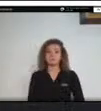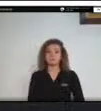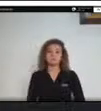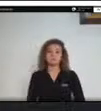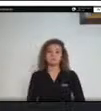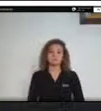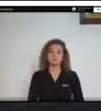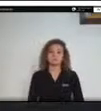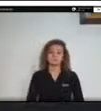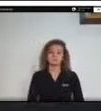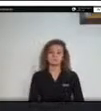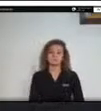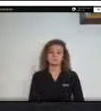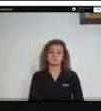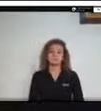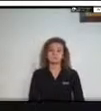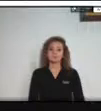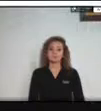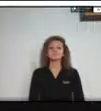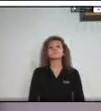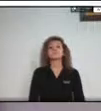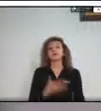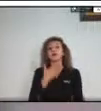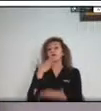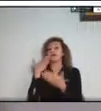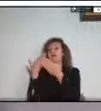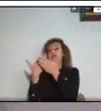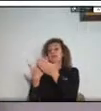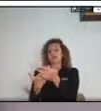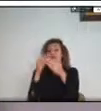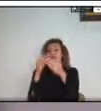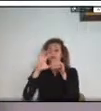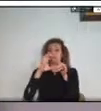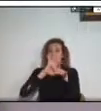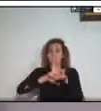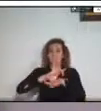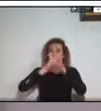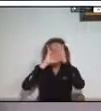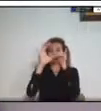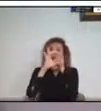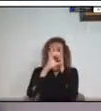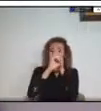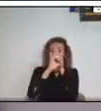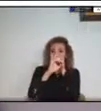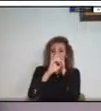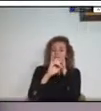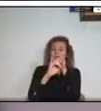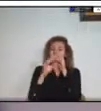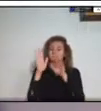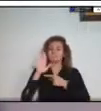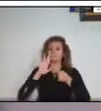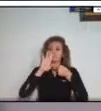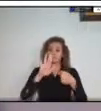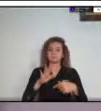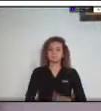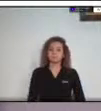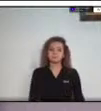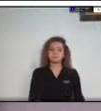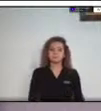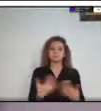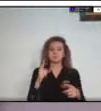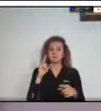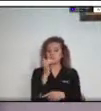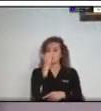agradecemos al médico veterinario porque es por su presentación la principal reflexión